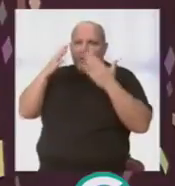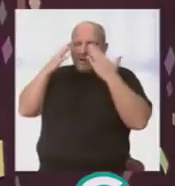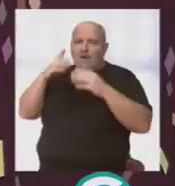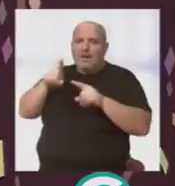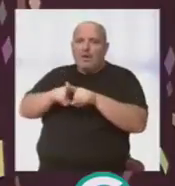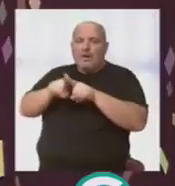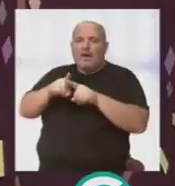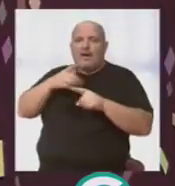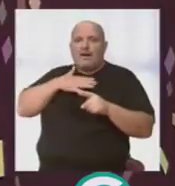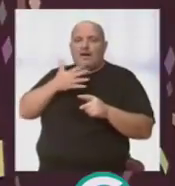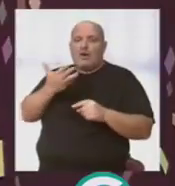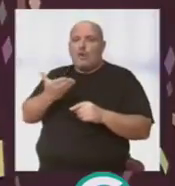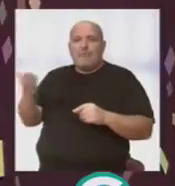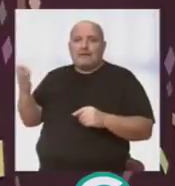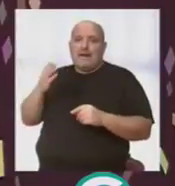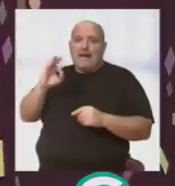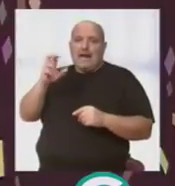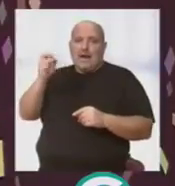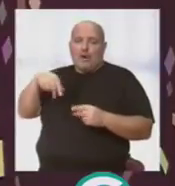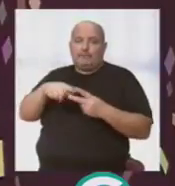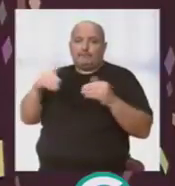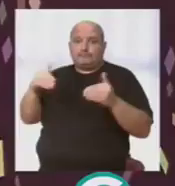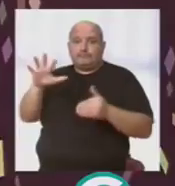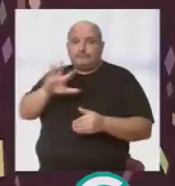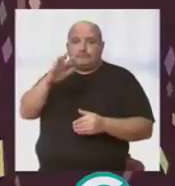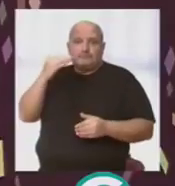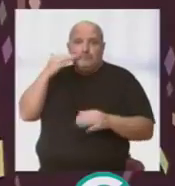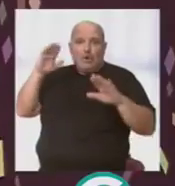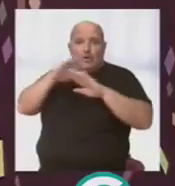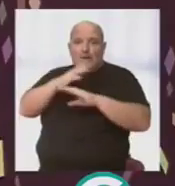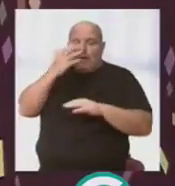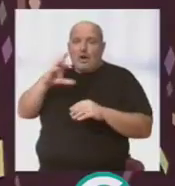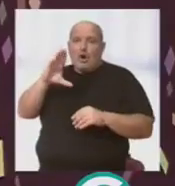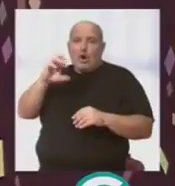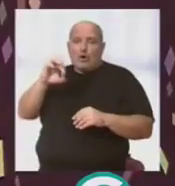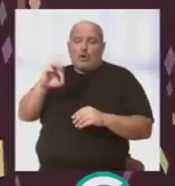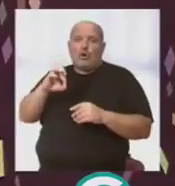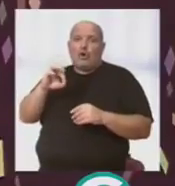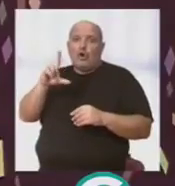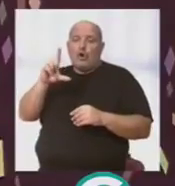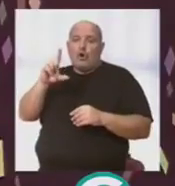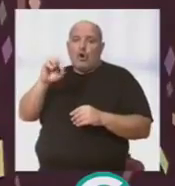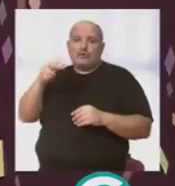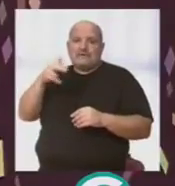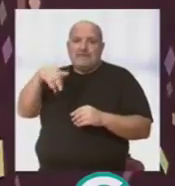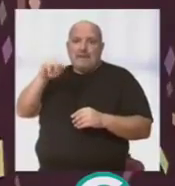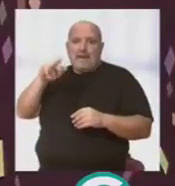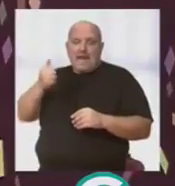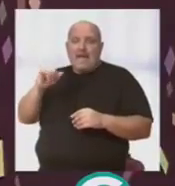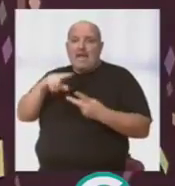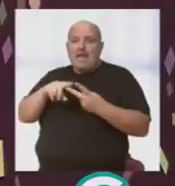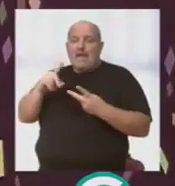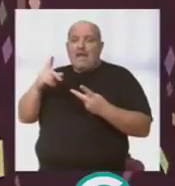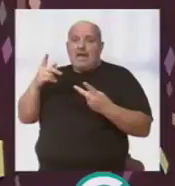actuarán también la comparsa de Juan Carlos Aragón el jueves 5 de julio, noche de carnaval, con el coro de los Chimenea, la chirigota que caló y la